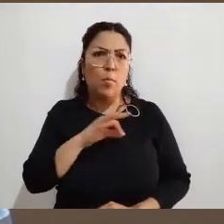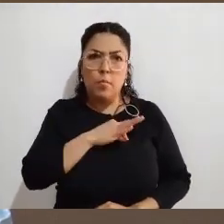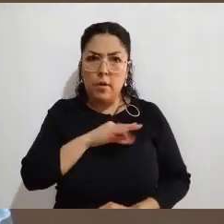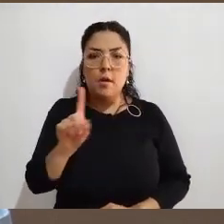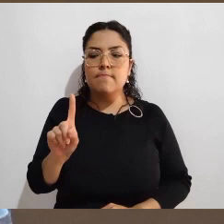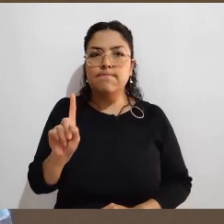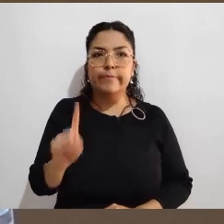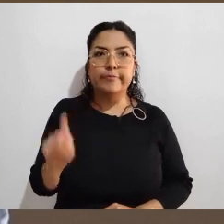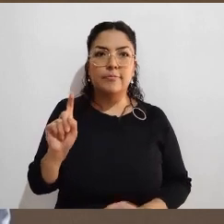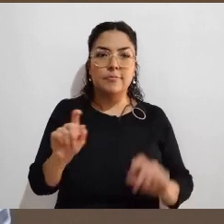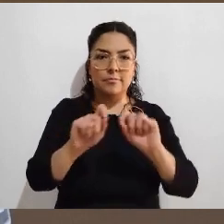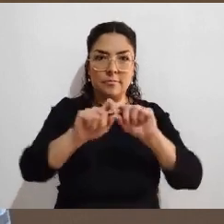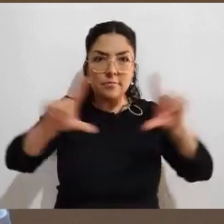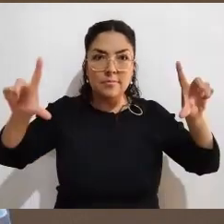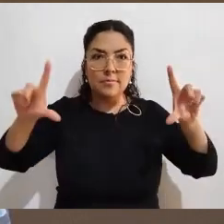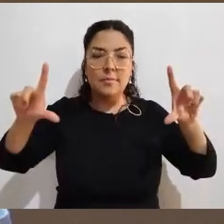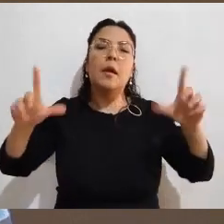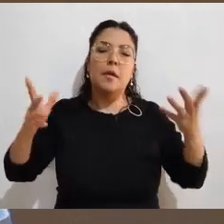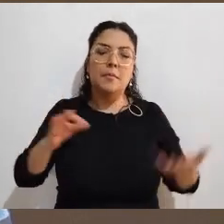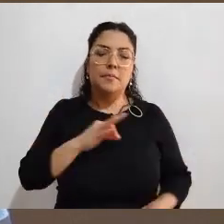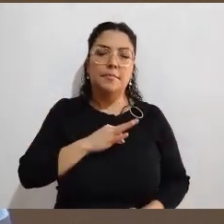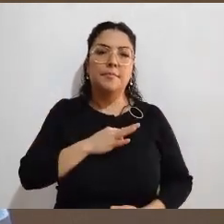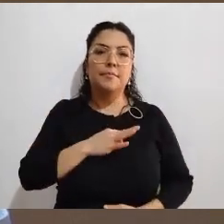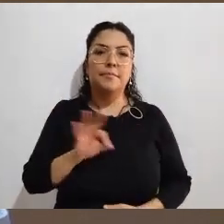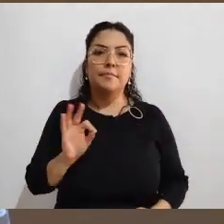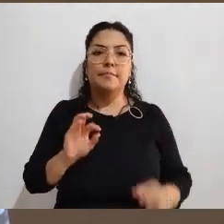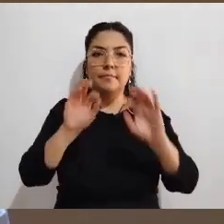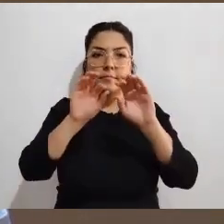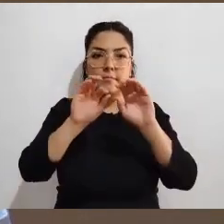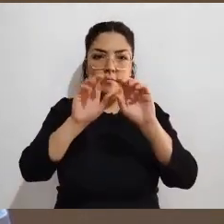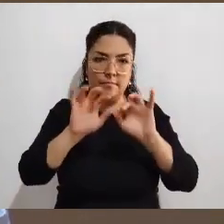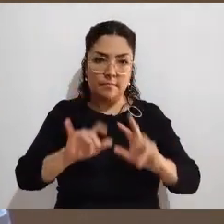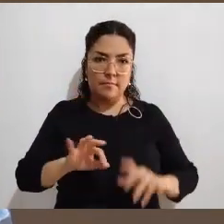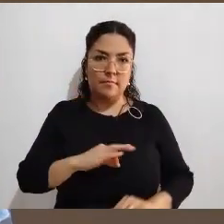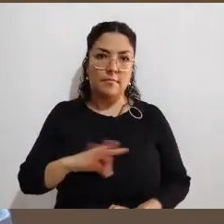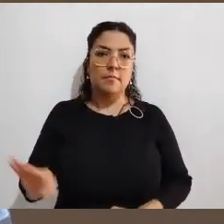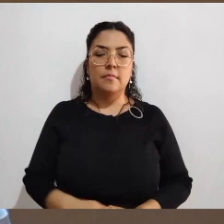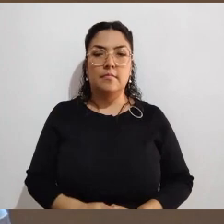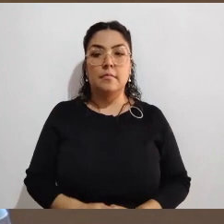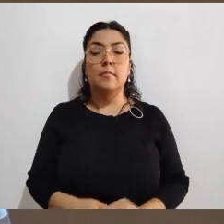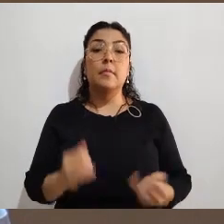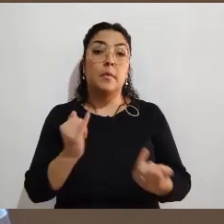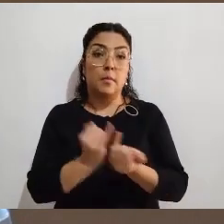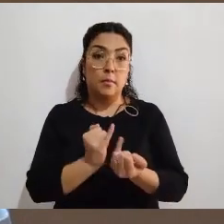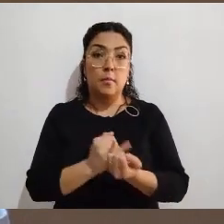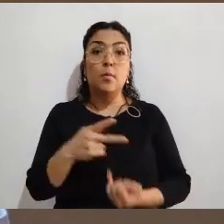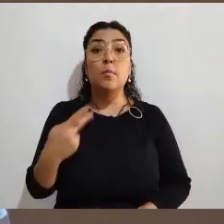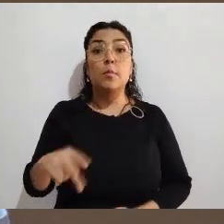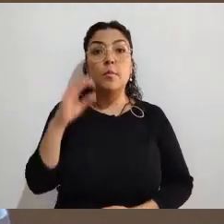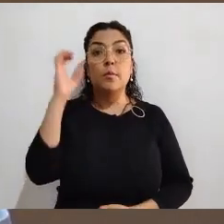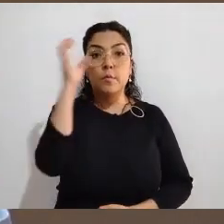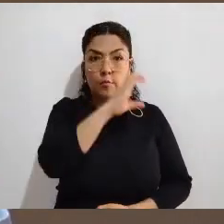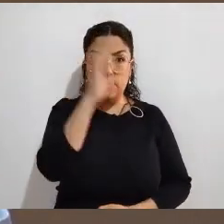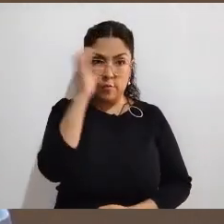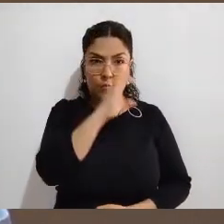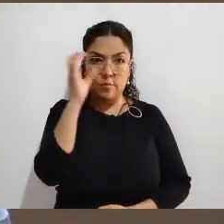ustedes también, si es su deseo, darse de alta en línea. También en su oportunidad deberán de presentarnos dos fotografías